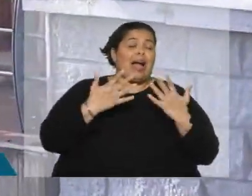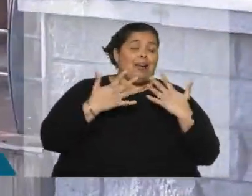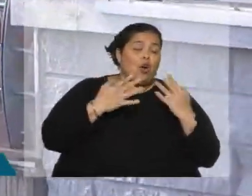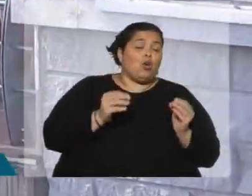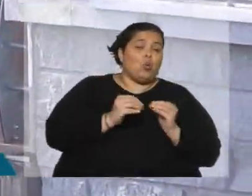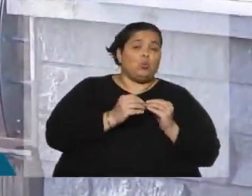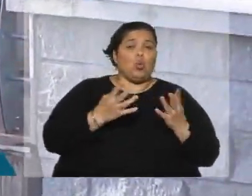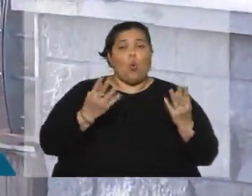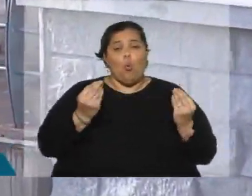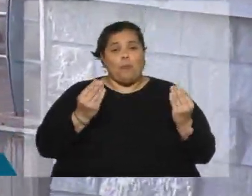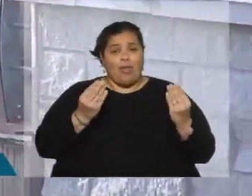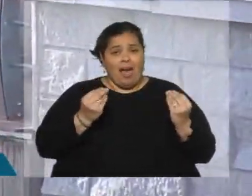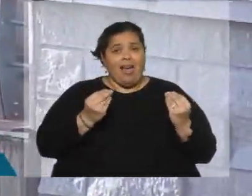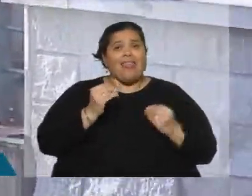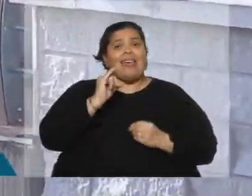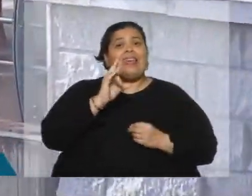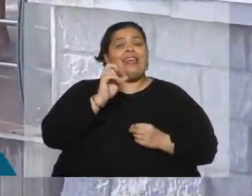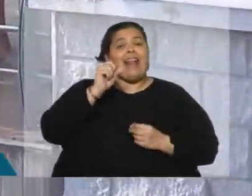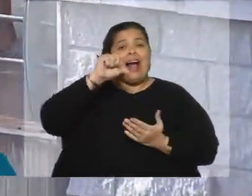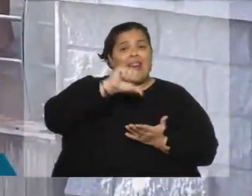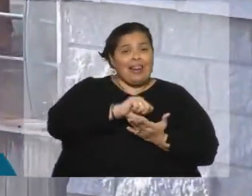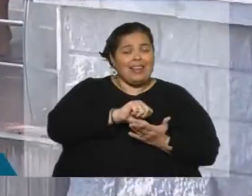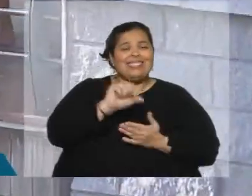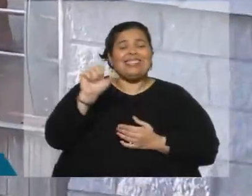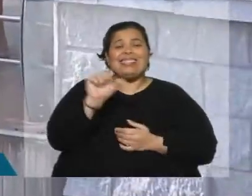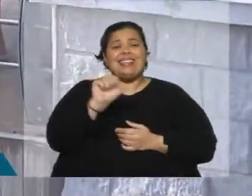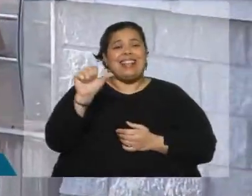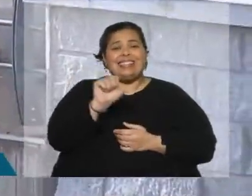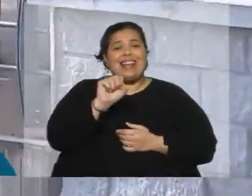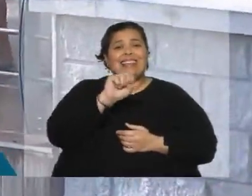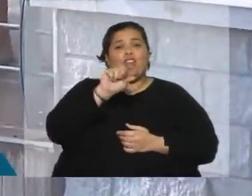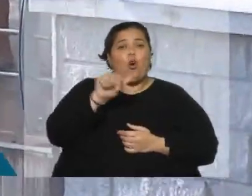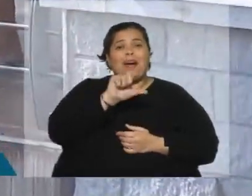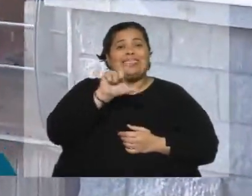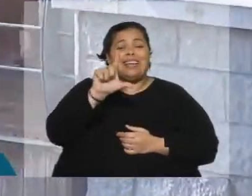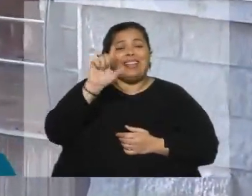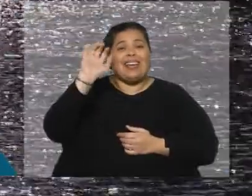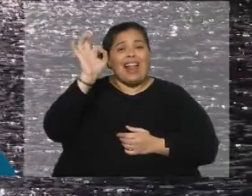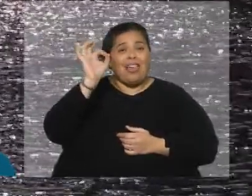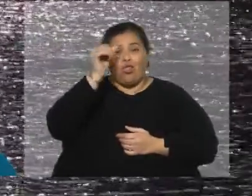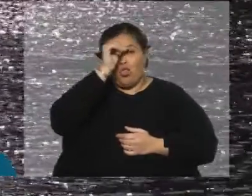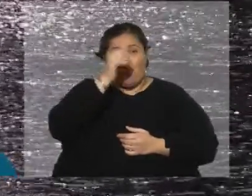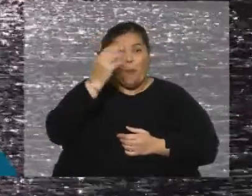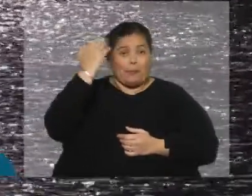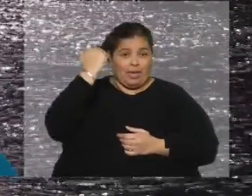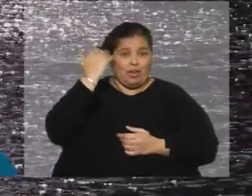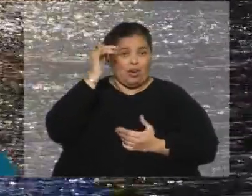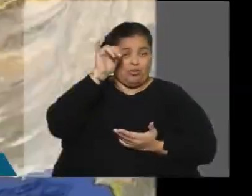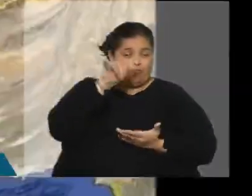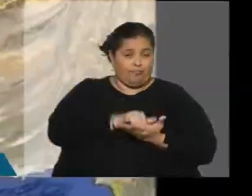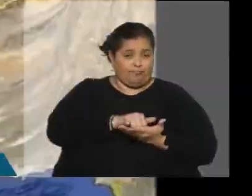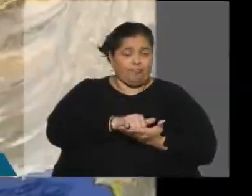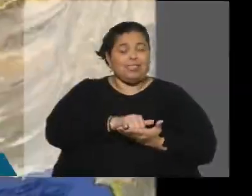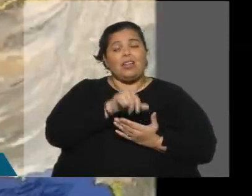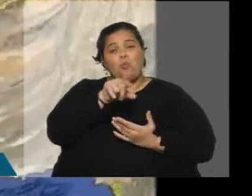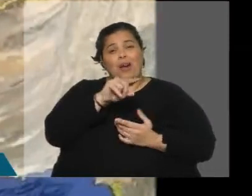sensación térmica en Irán alcanzara los 66,7 grados el pasado domingo, en el Aeropuerto Internacional del Golfo Pérsico,